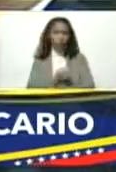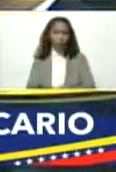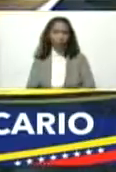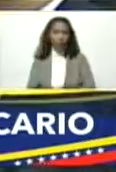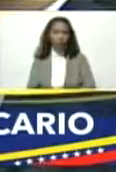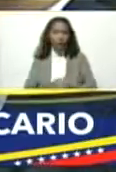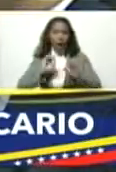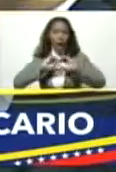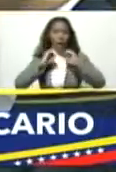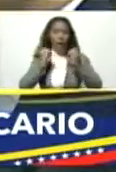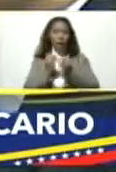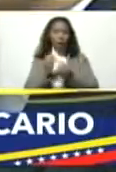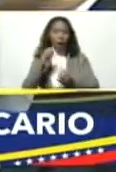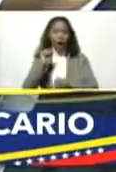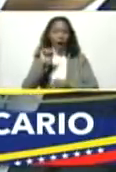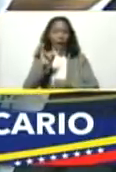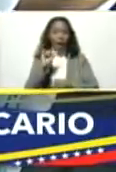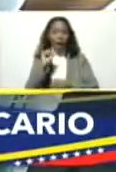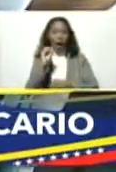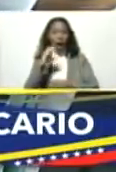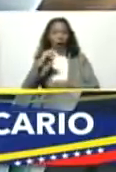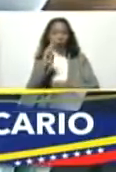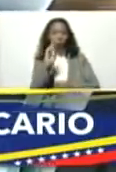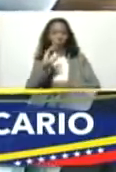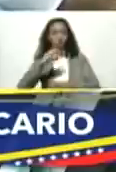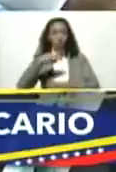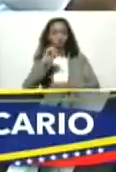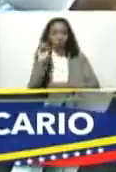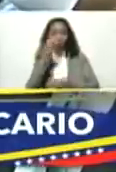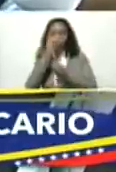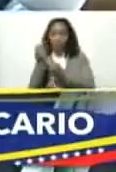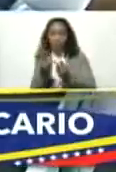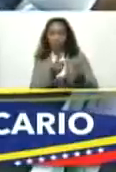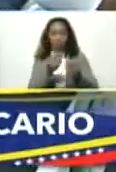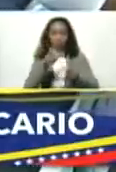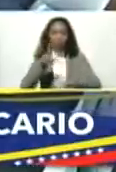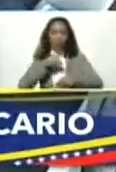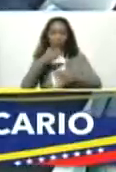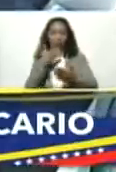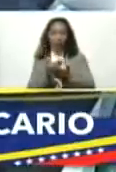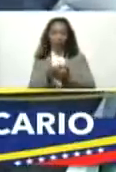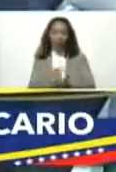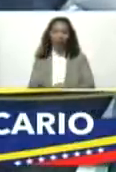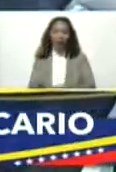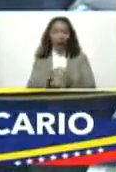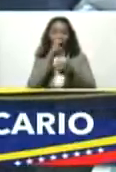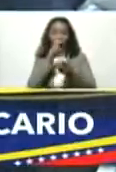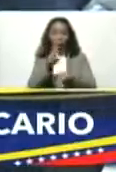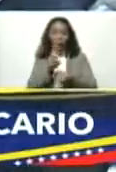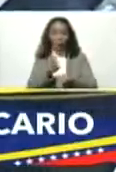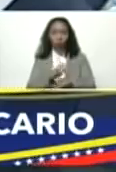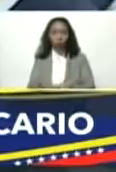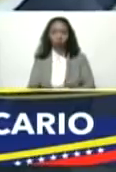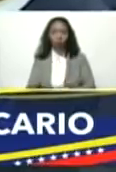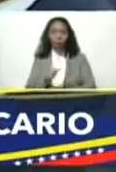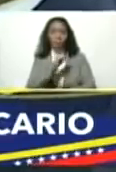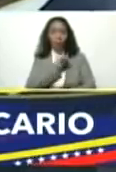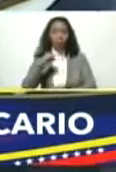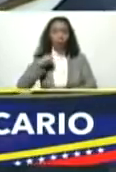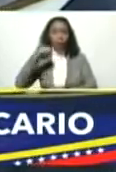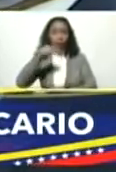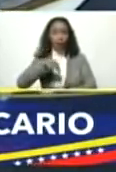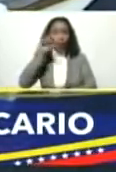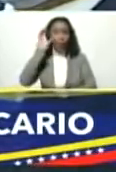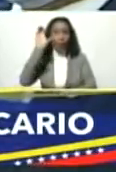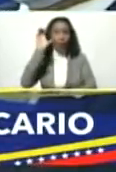al Salón Nayacucho, hayan aceptado esta invitación a los banqueros privados del país,